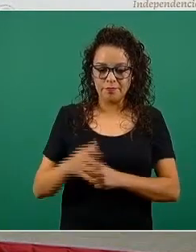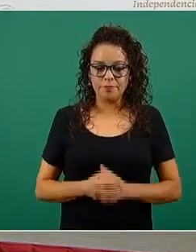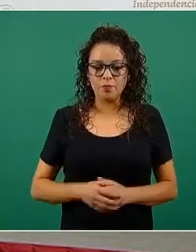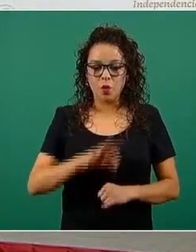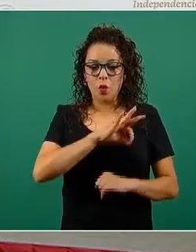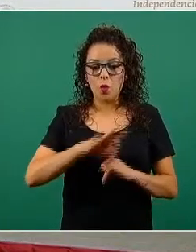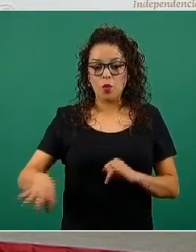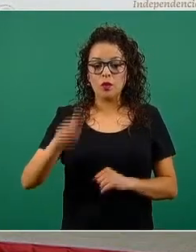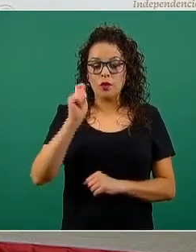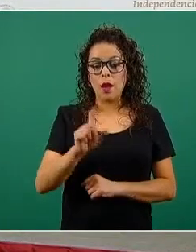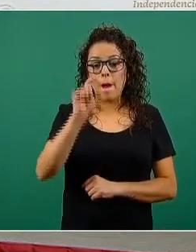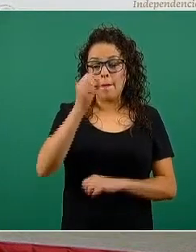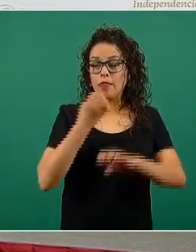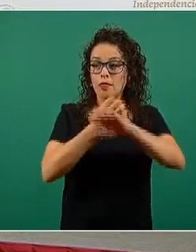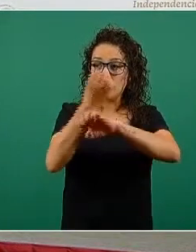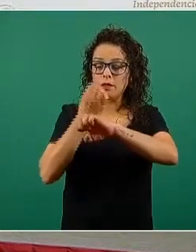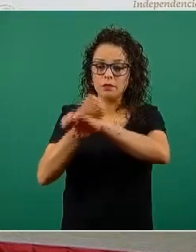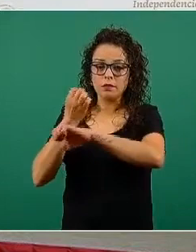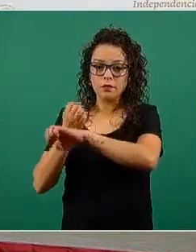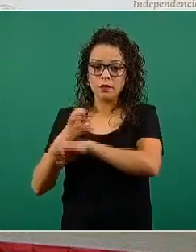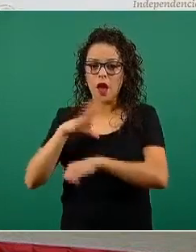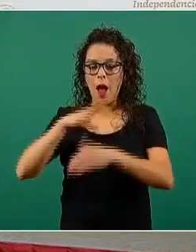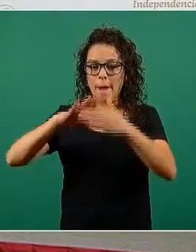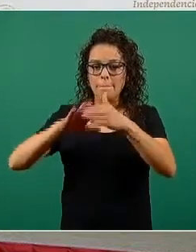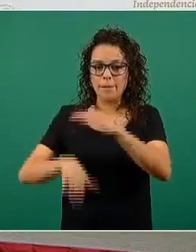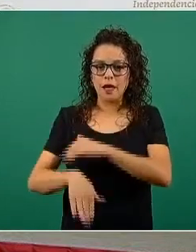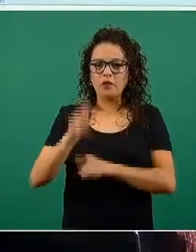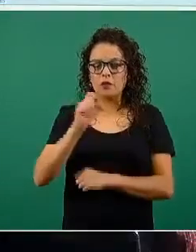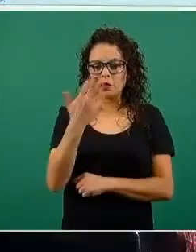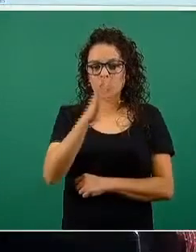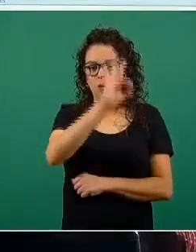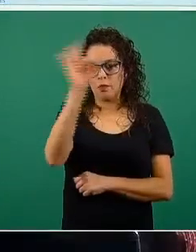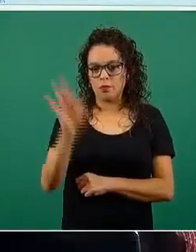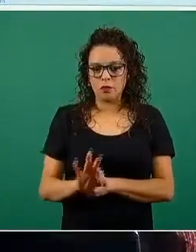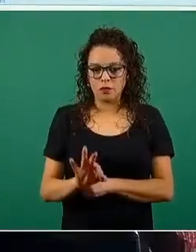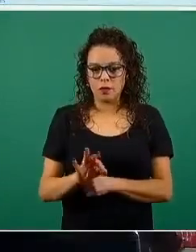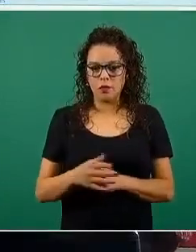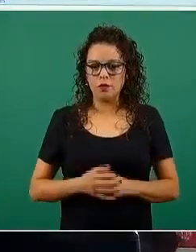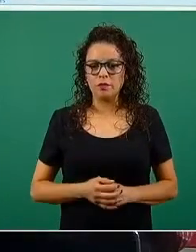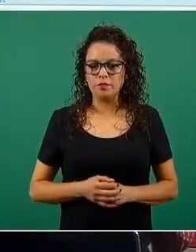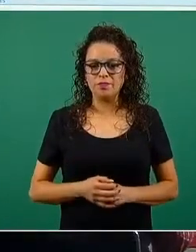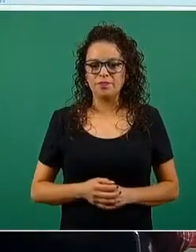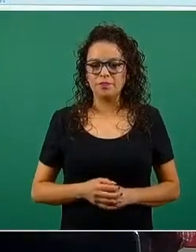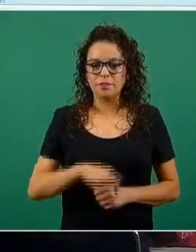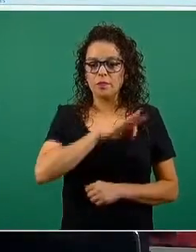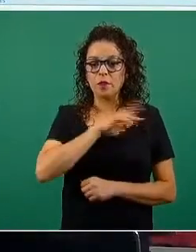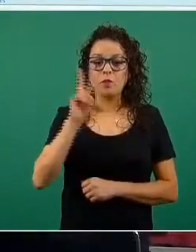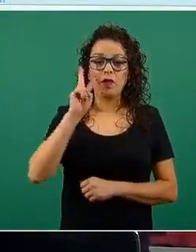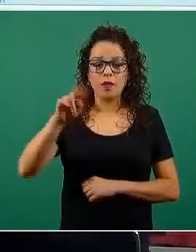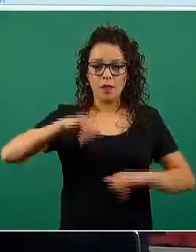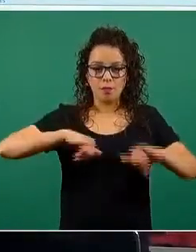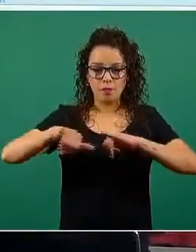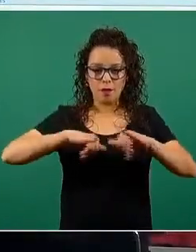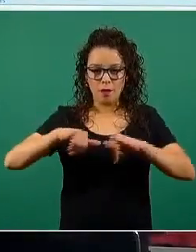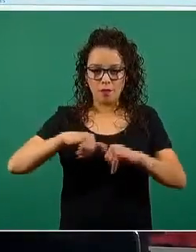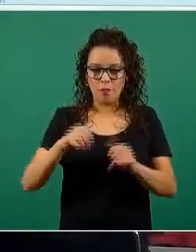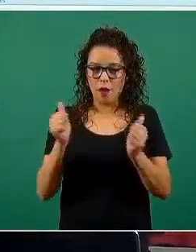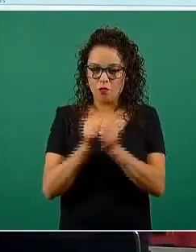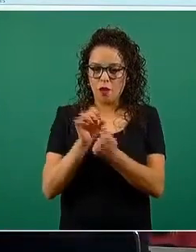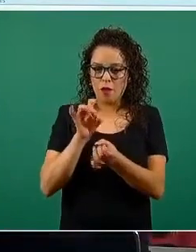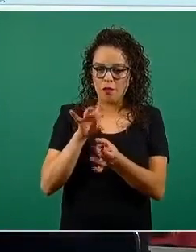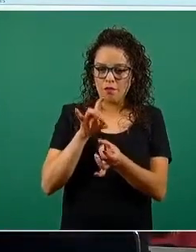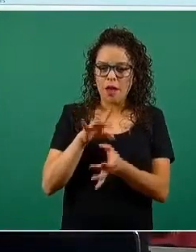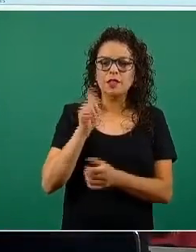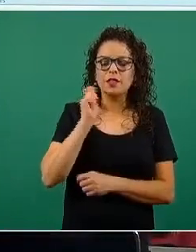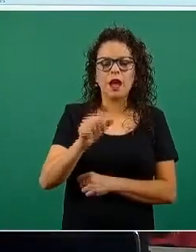entidades federativas que tienen menos del 50 por ciento y solamente se marca con estas flechas aquellas entidades que